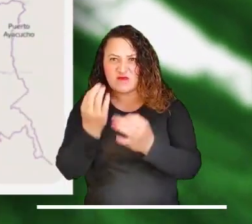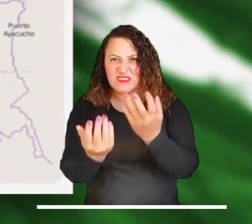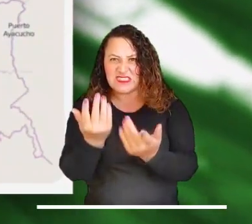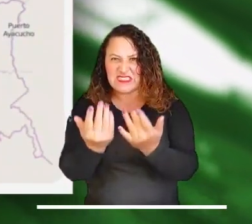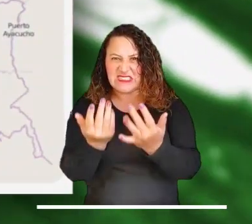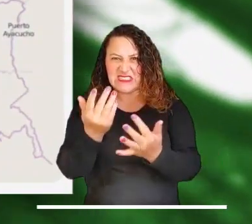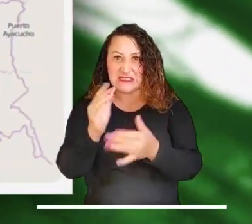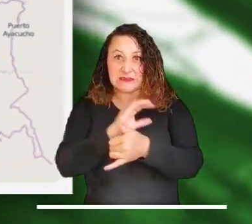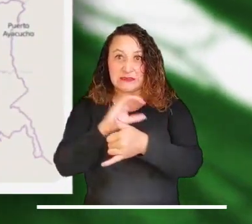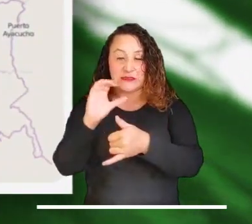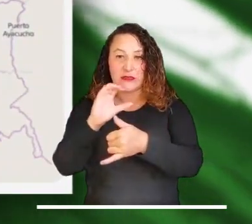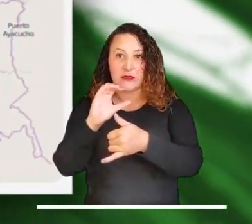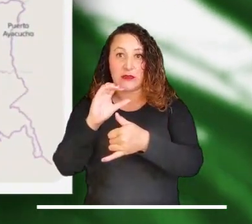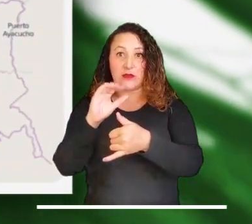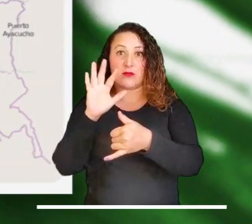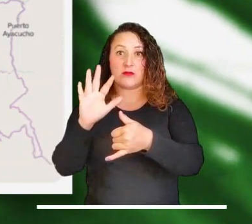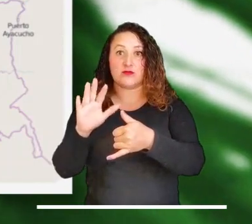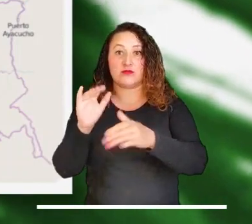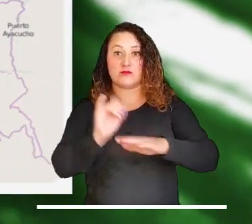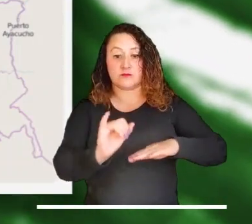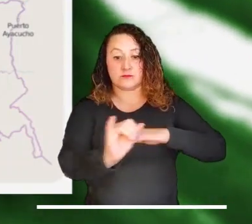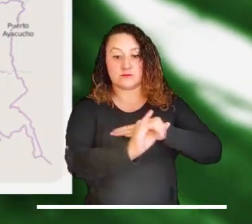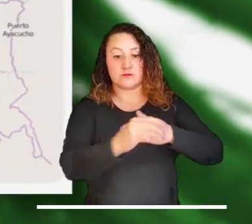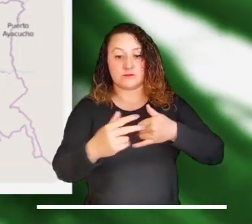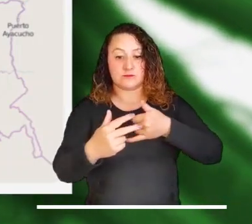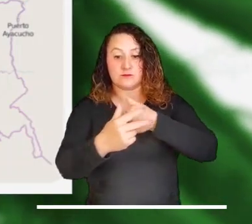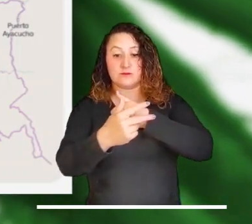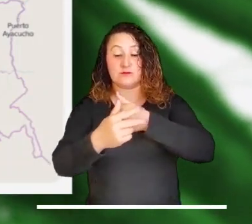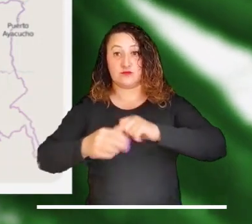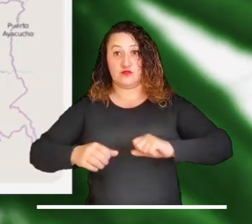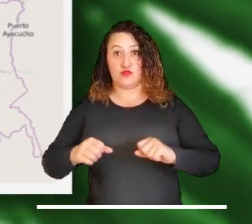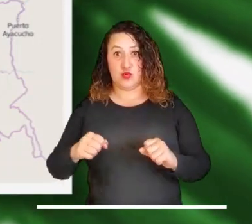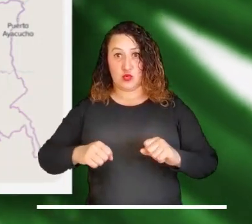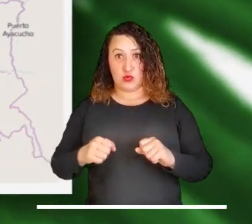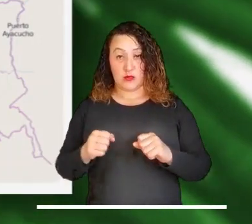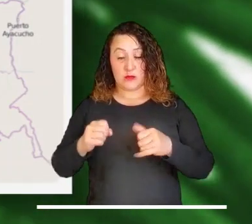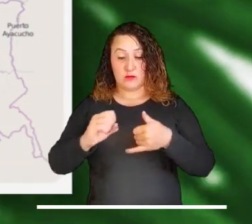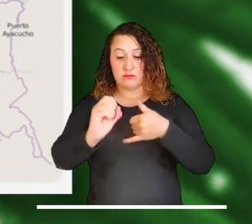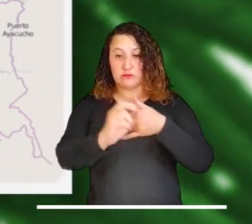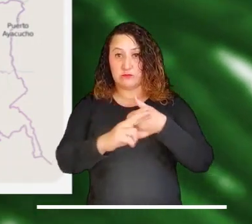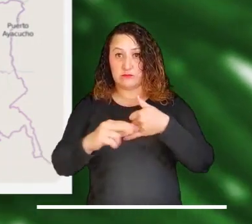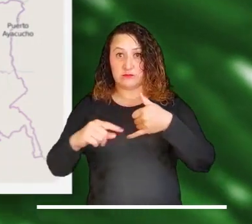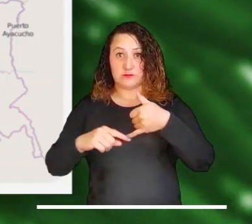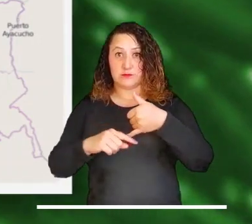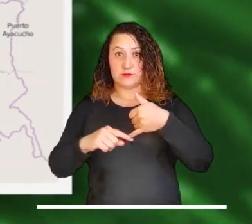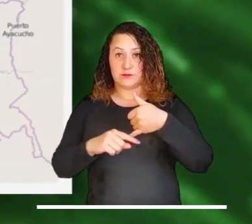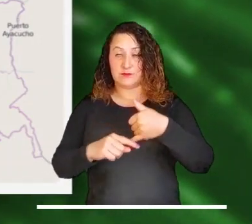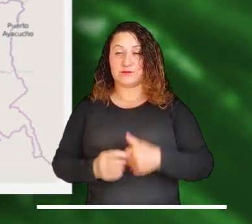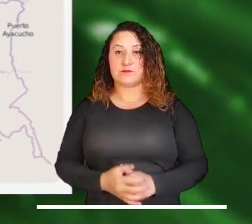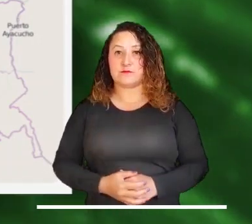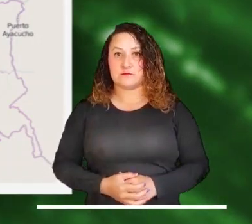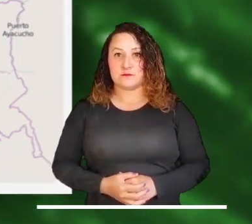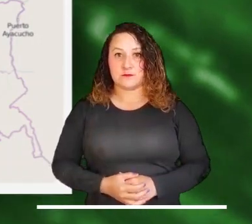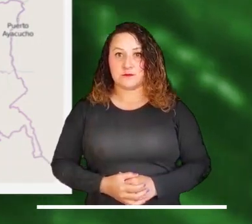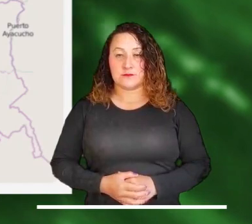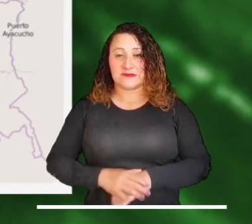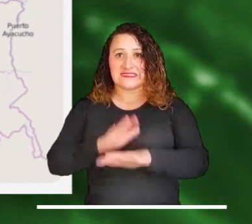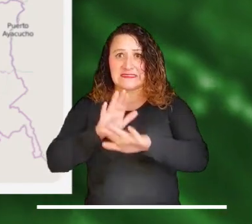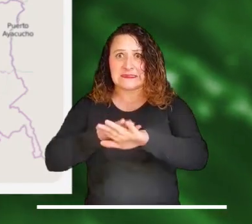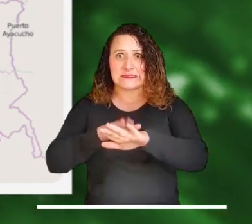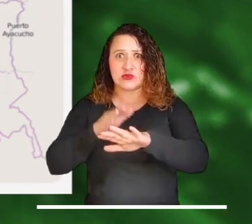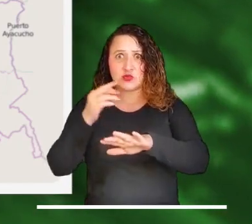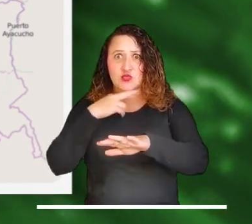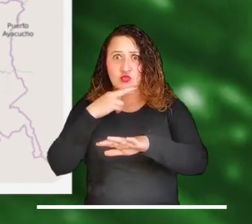roja por alta probabilidad de incendios en el Caribe, la zona insular, los Andes, incluida Bogotá, la